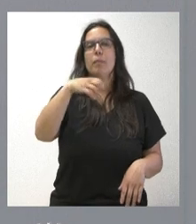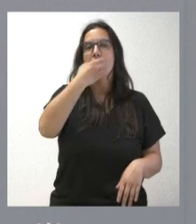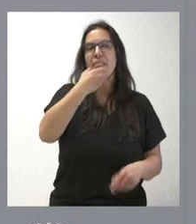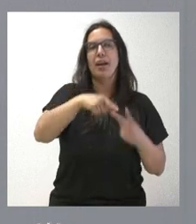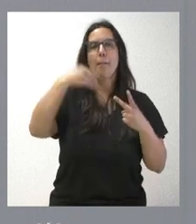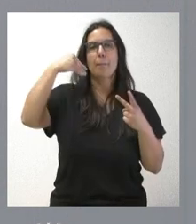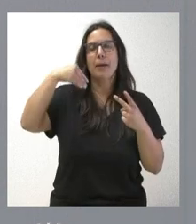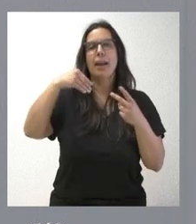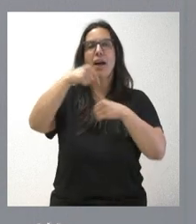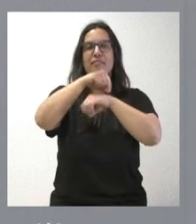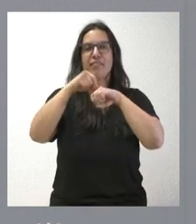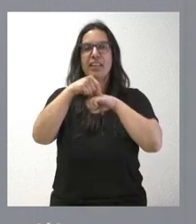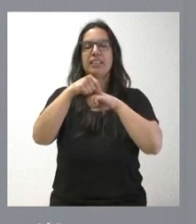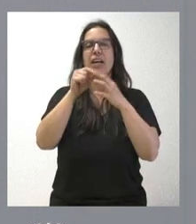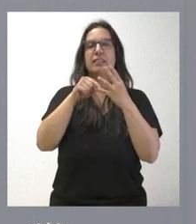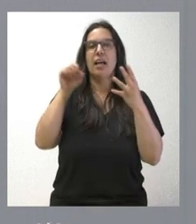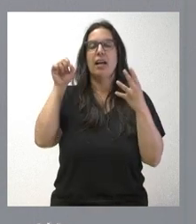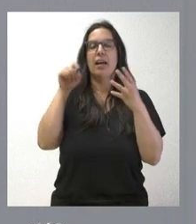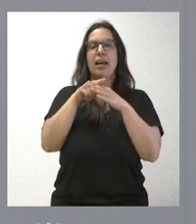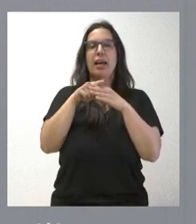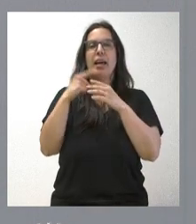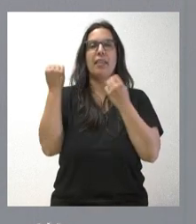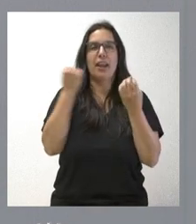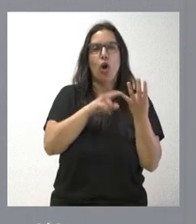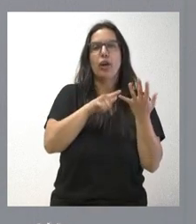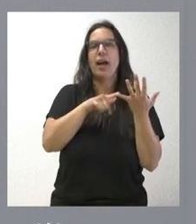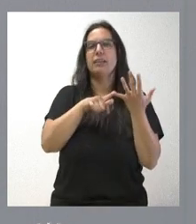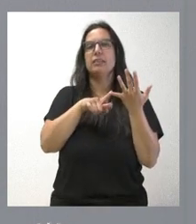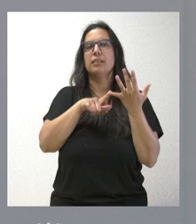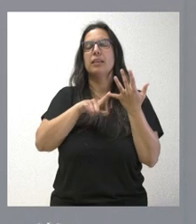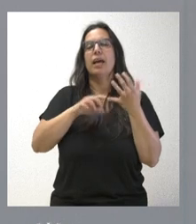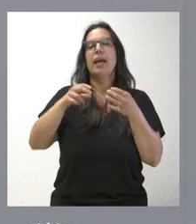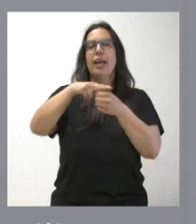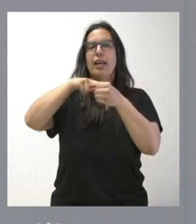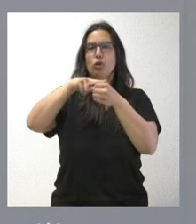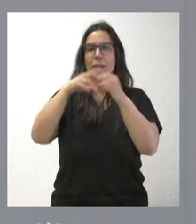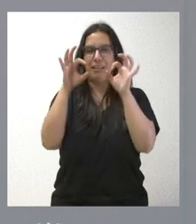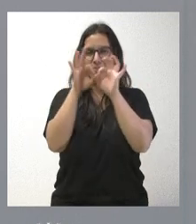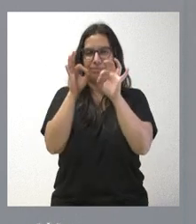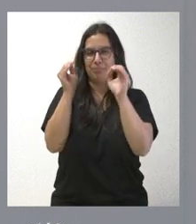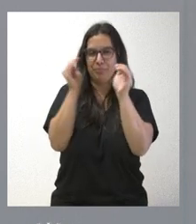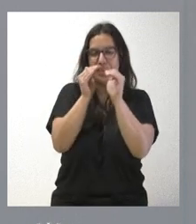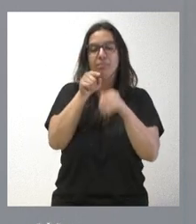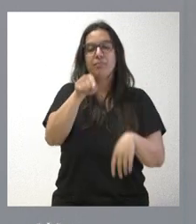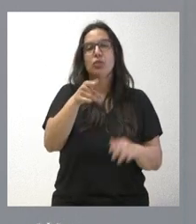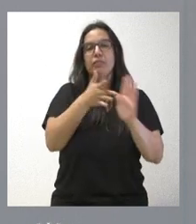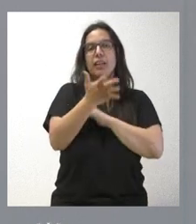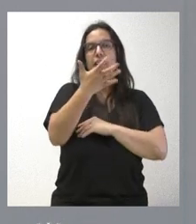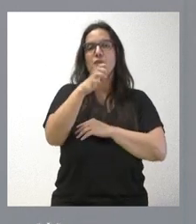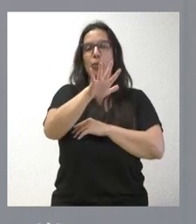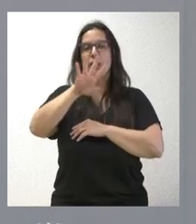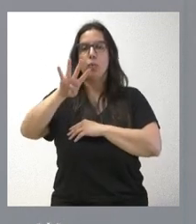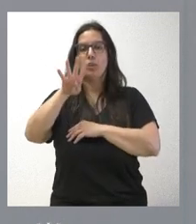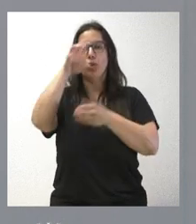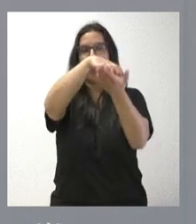peras, fresas, fresones, zanahorias, cuarta gama y tomates cherry. Nos dirigimos con esto a 654 centros educativos